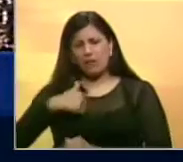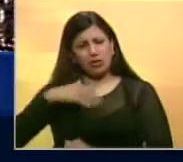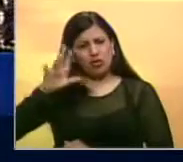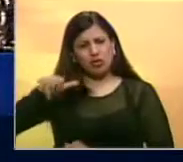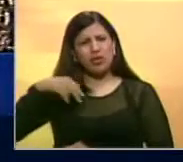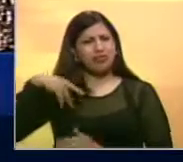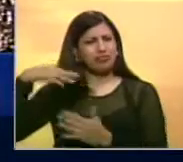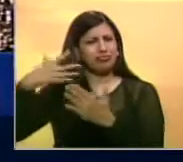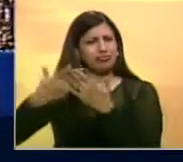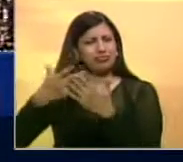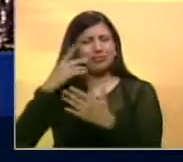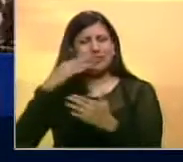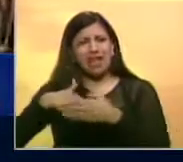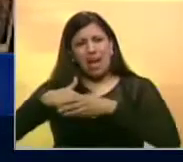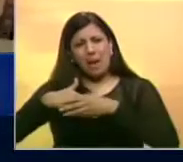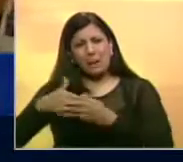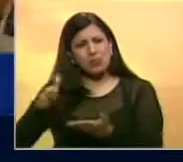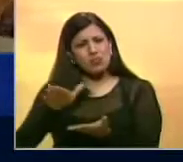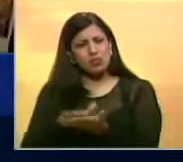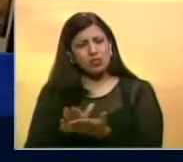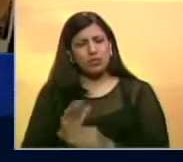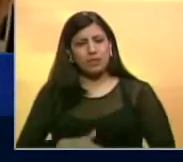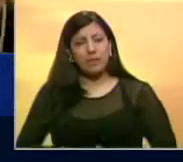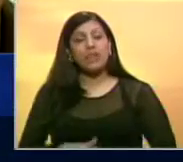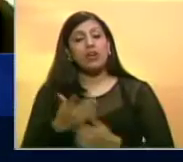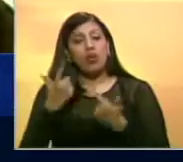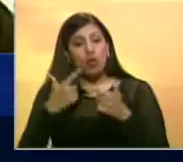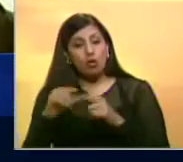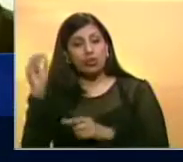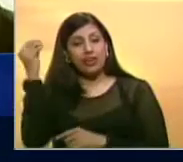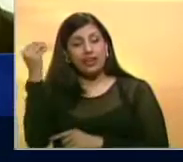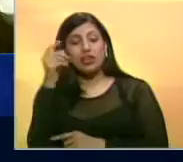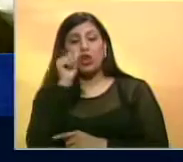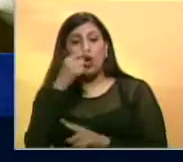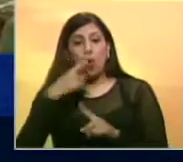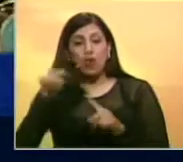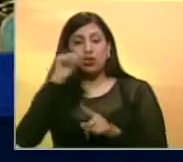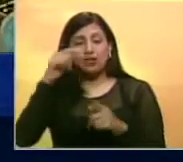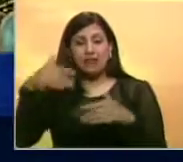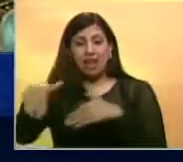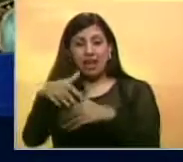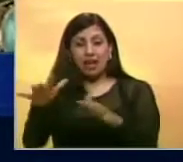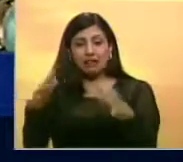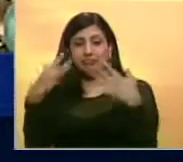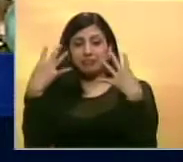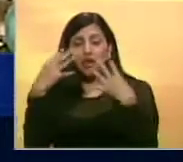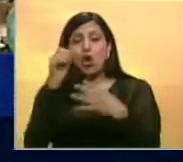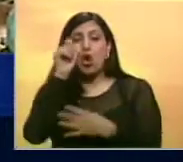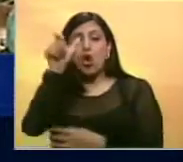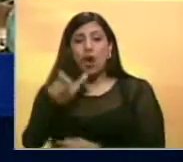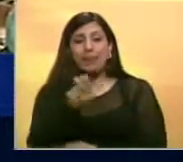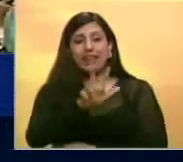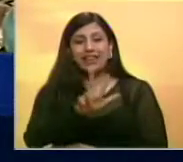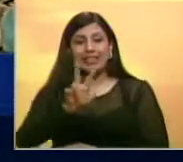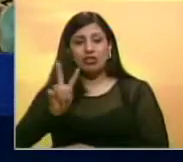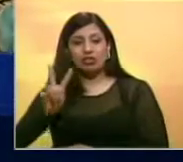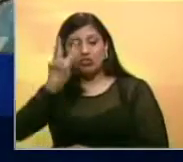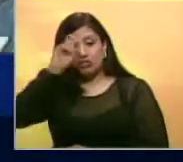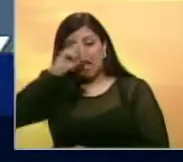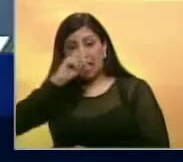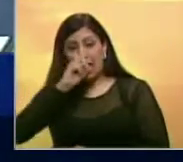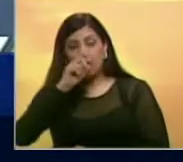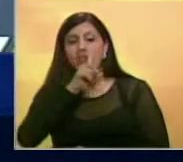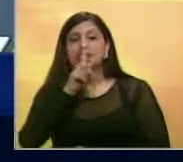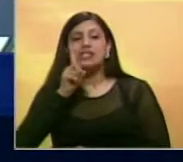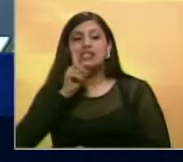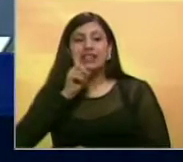Toda la vida lo conozco, es mi amigo. En el sector Quintas en Aguanagua fue hallado en plena vía el cuerpo sin vida de un joven de 32 años de edad